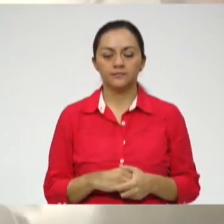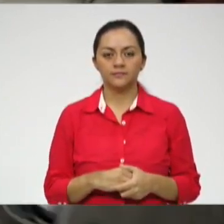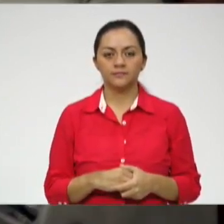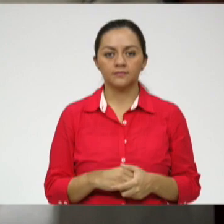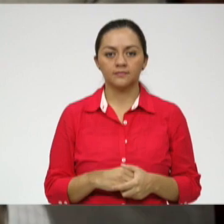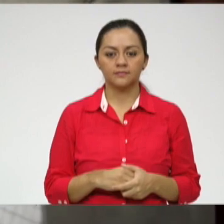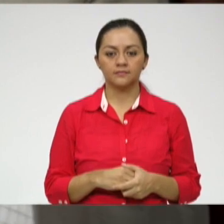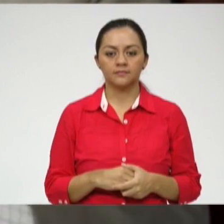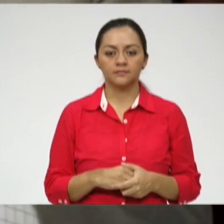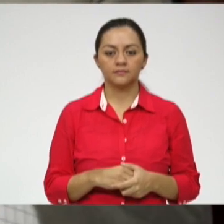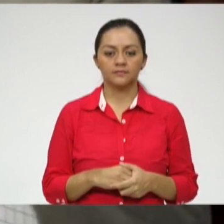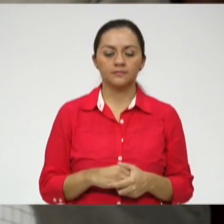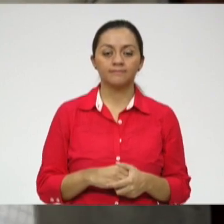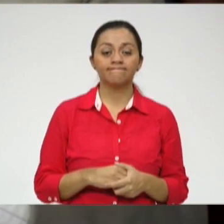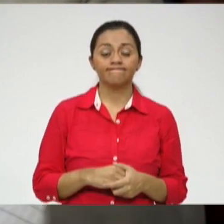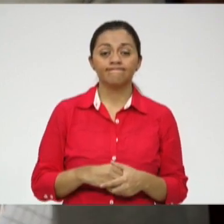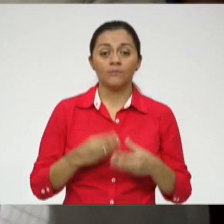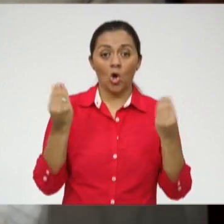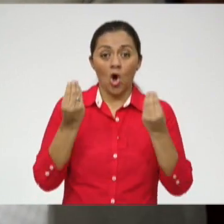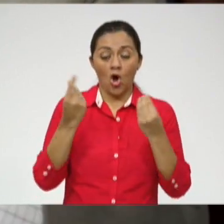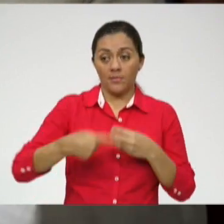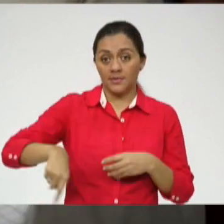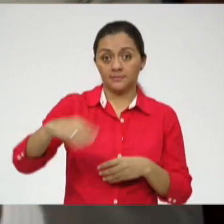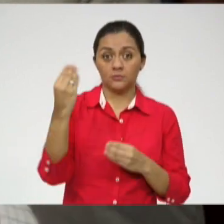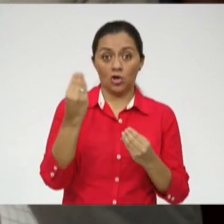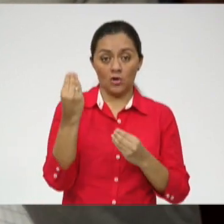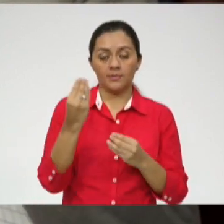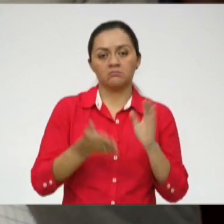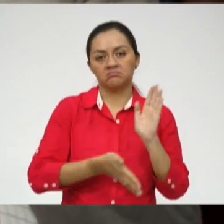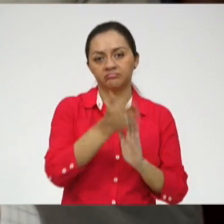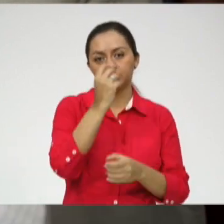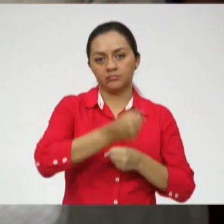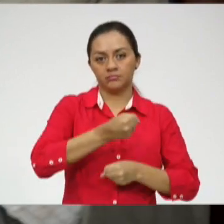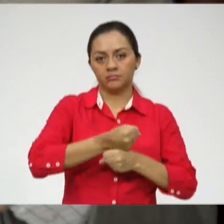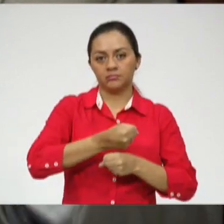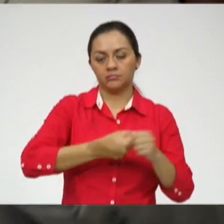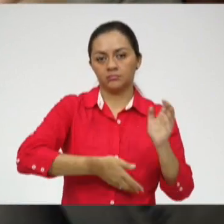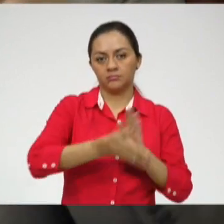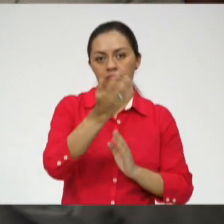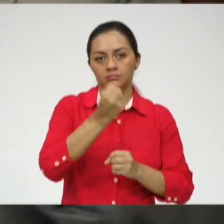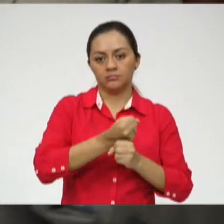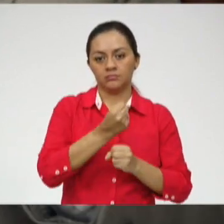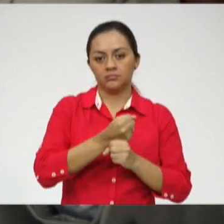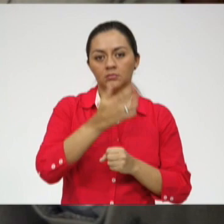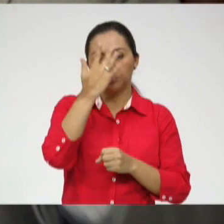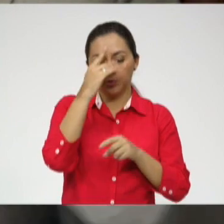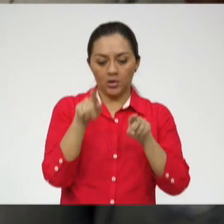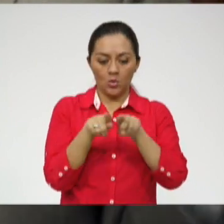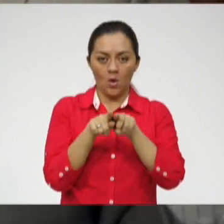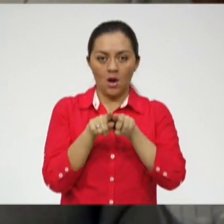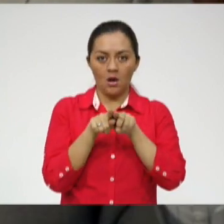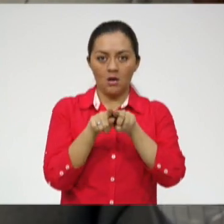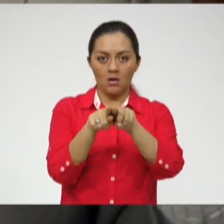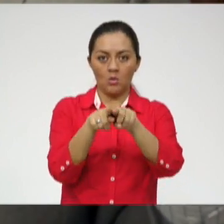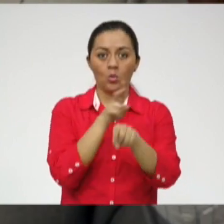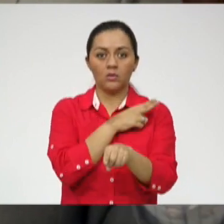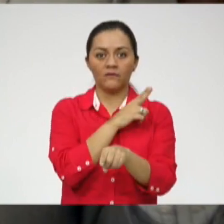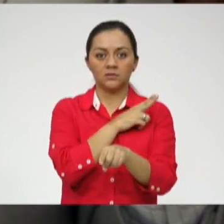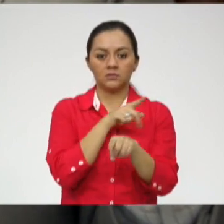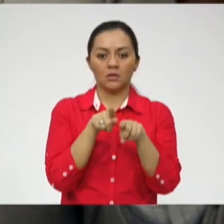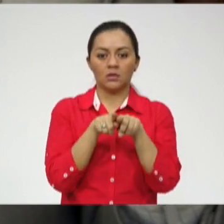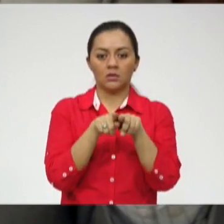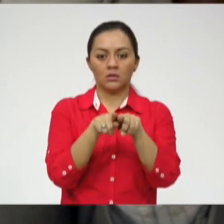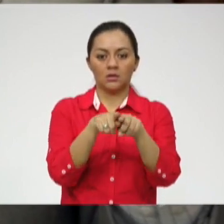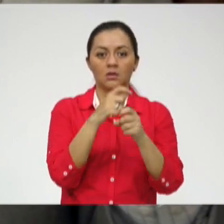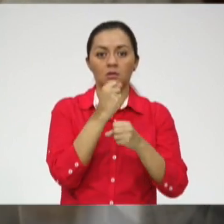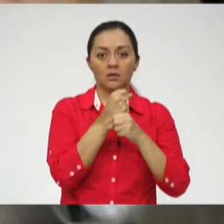Hay muchísimos jóvenes que ya salen a trabajar para ir paralelo con la universidad. Ya